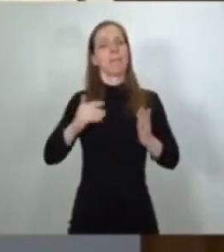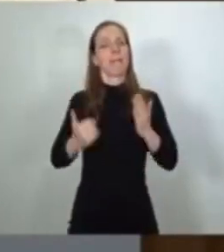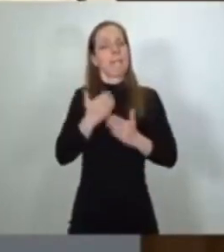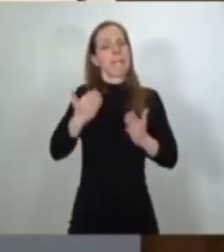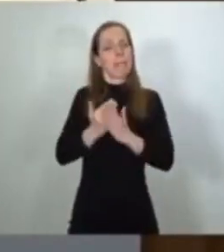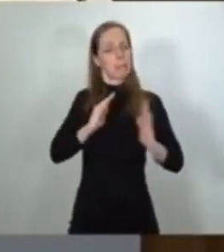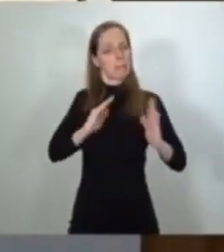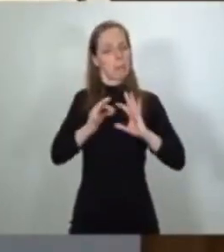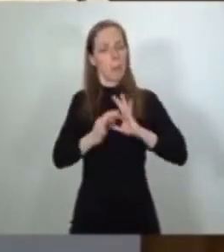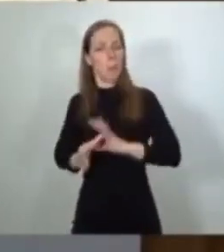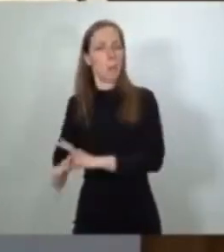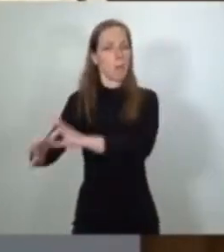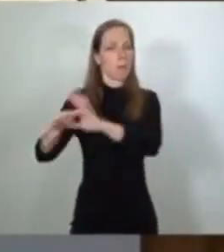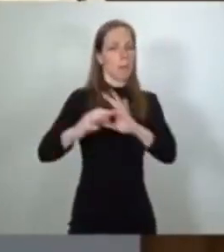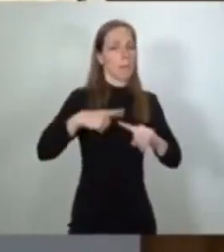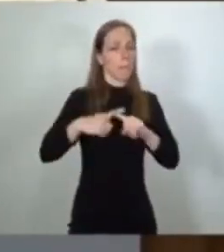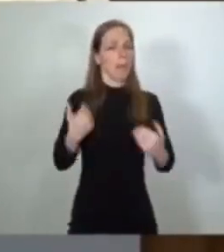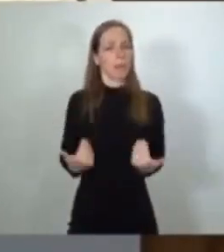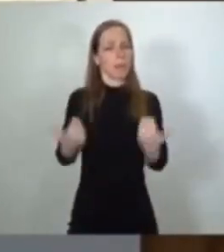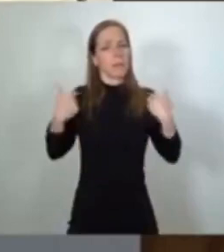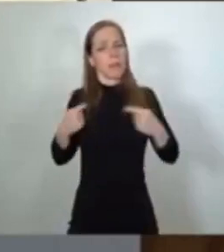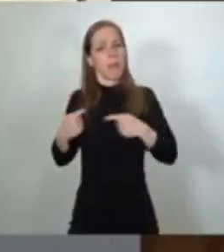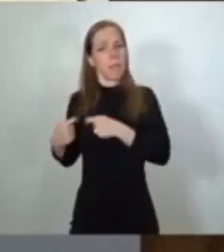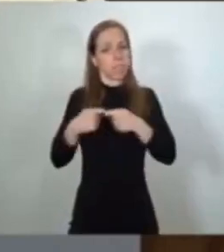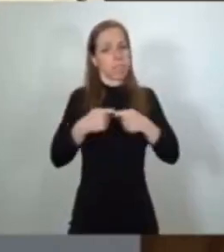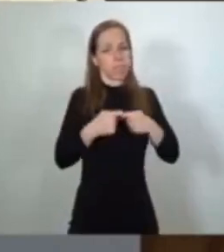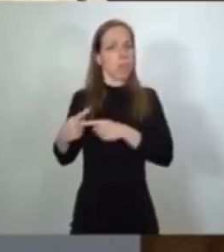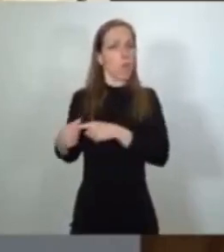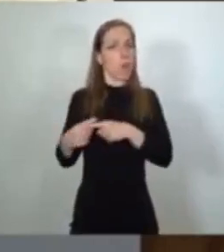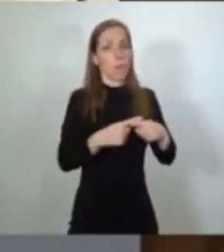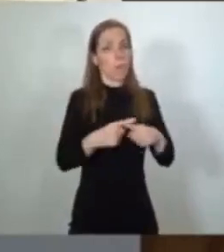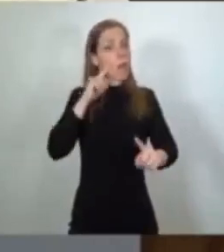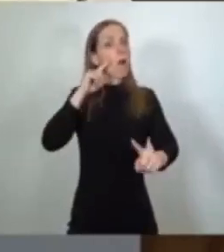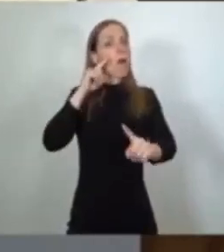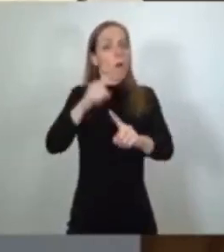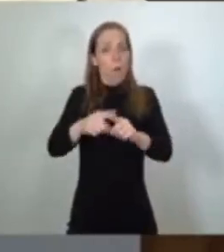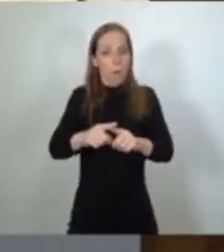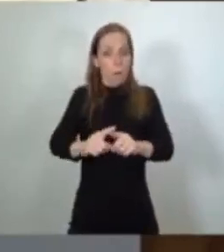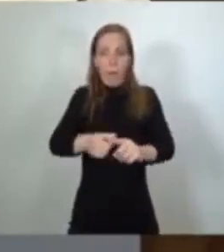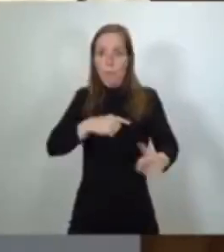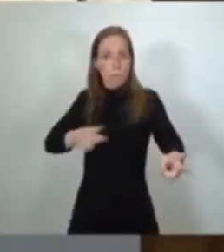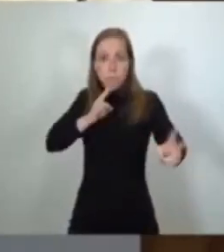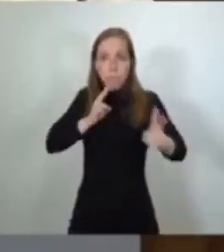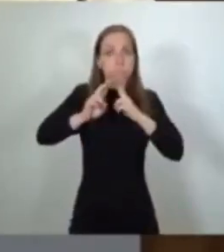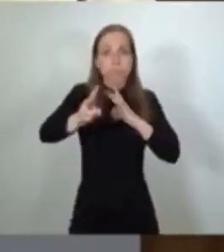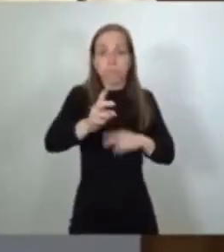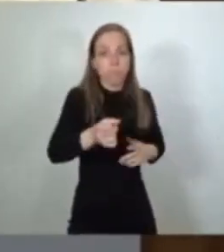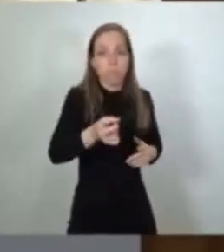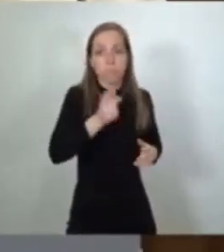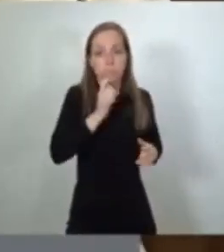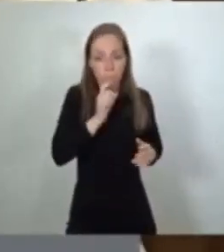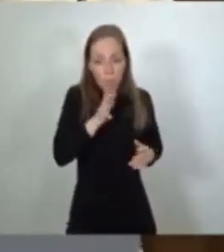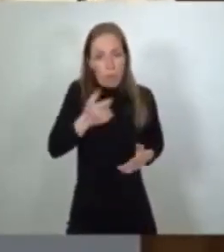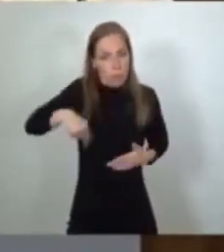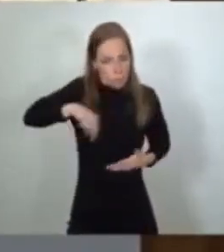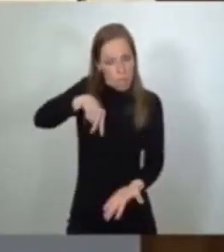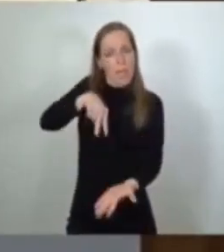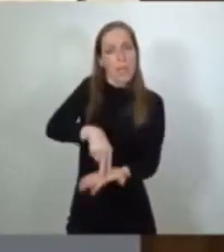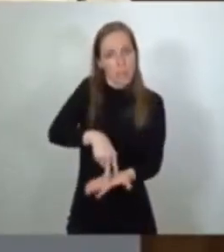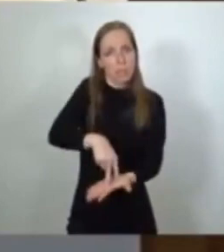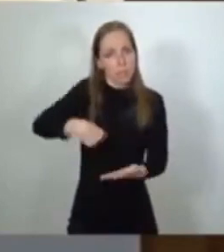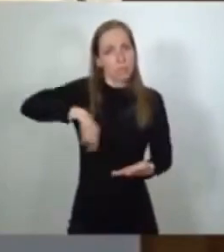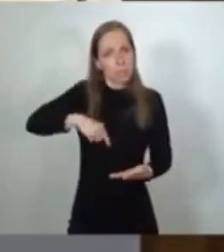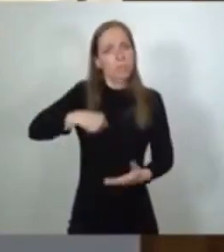responsabilidad compartida en el Gobierno para responder de la única manera posible. Estábamos allí, lo